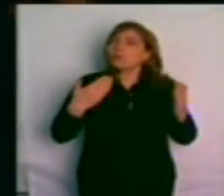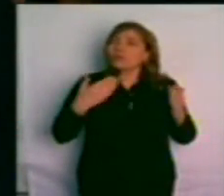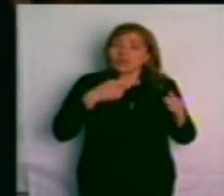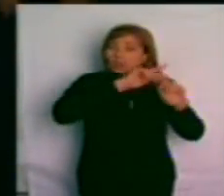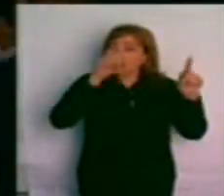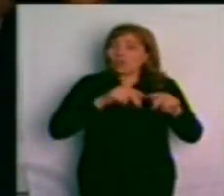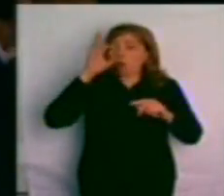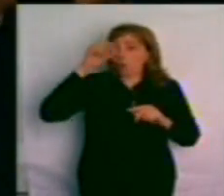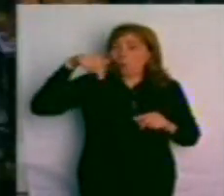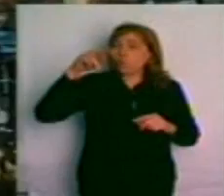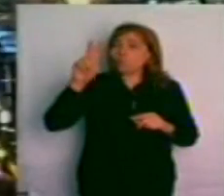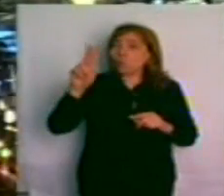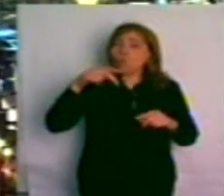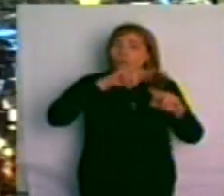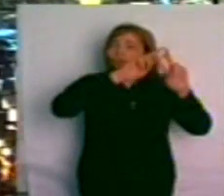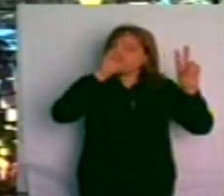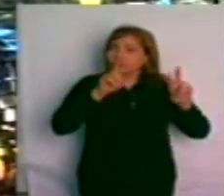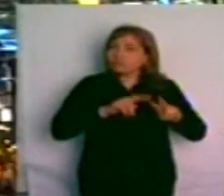Unidas. ¡Qué lindo!